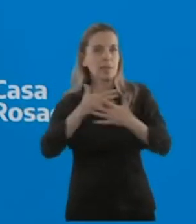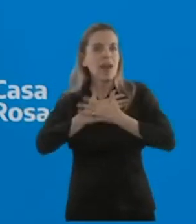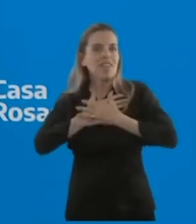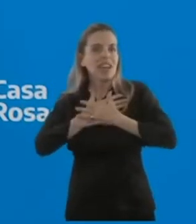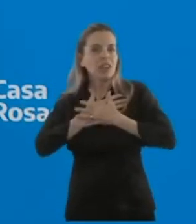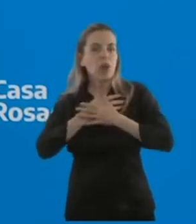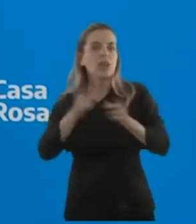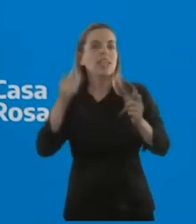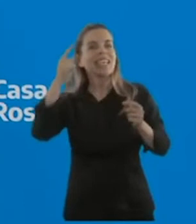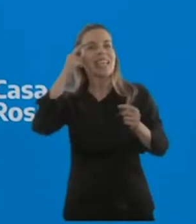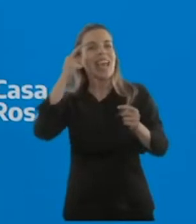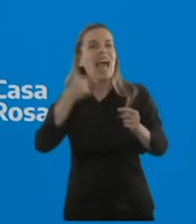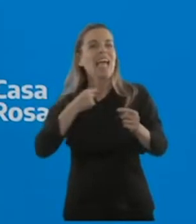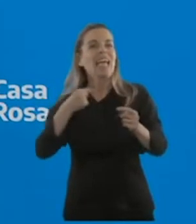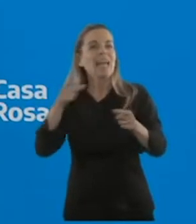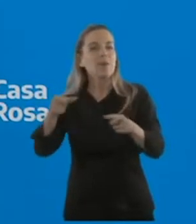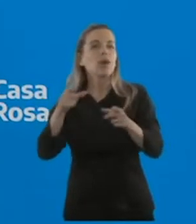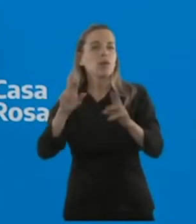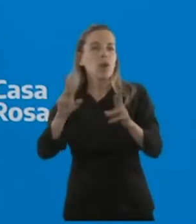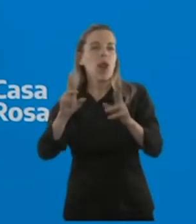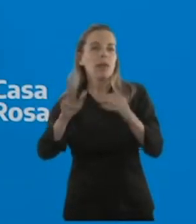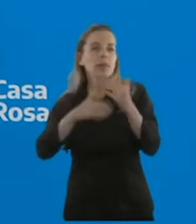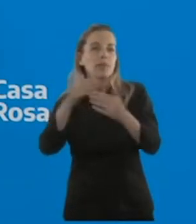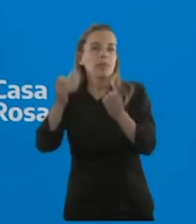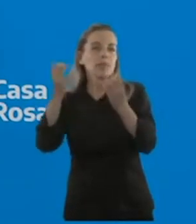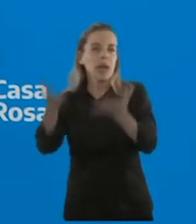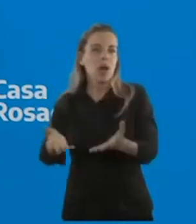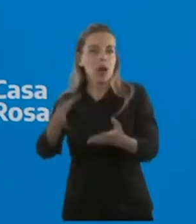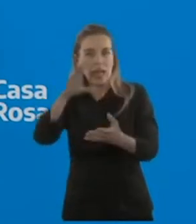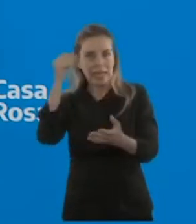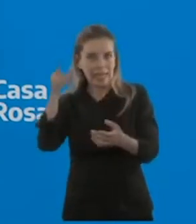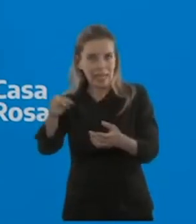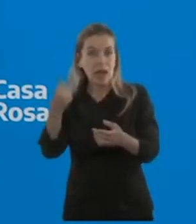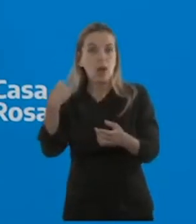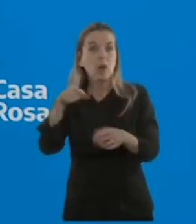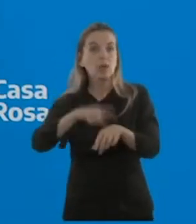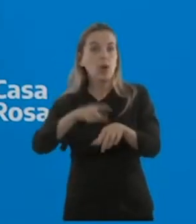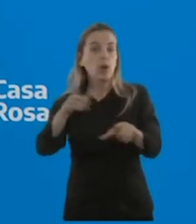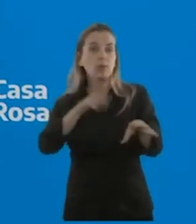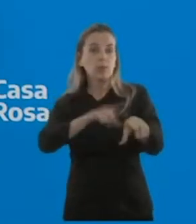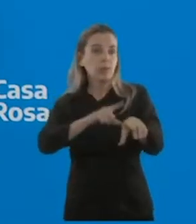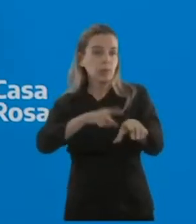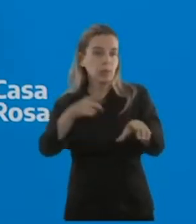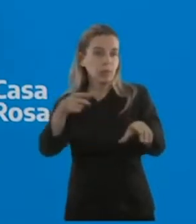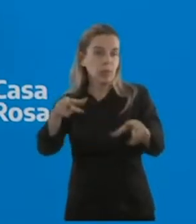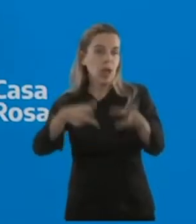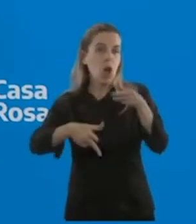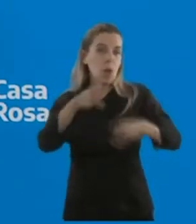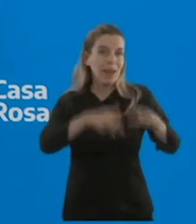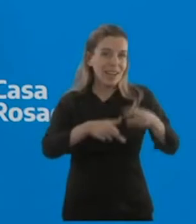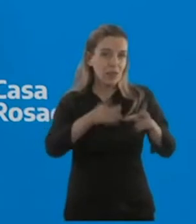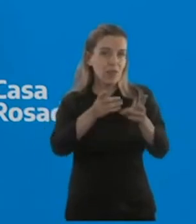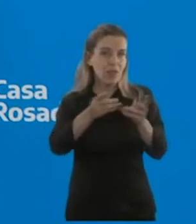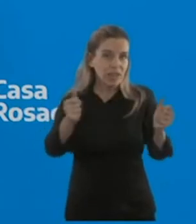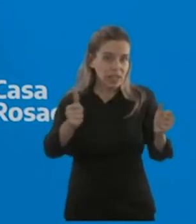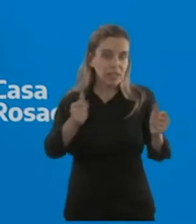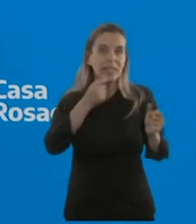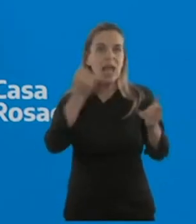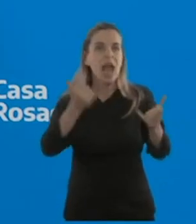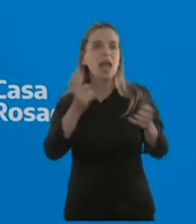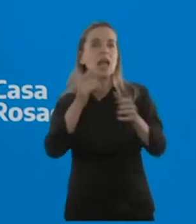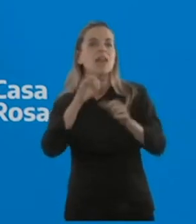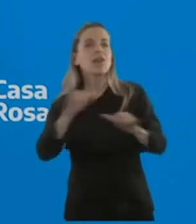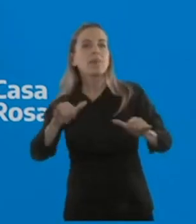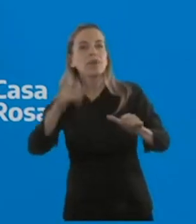nuestro deseo de que tenga una pronta recuperación y apenas termine la internación o la operación o lo que haya que informar